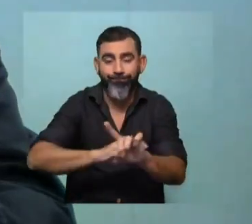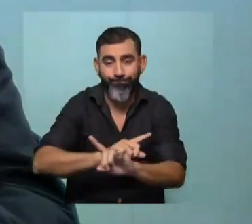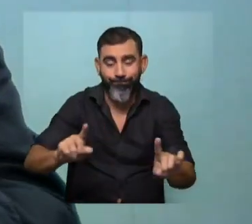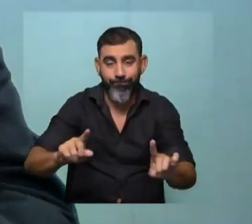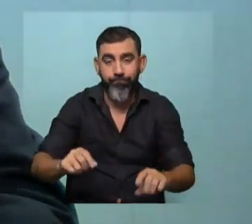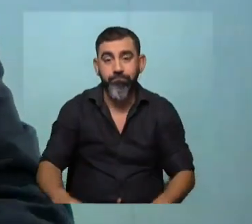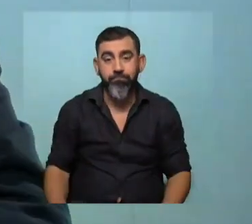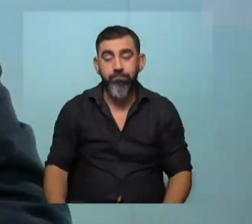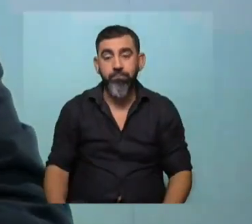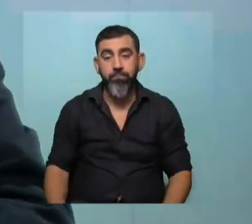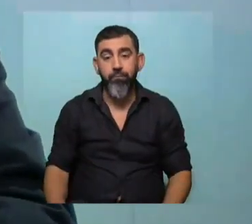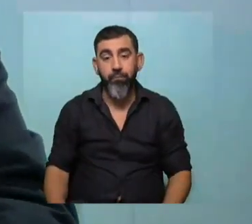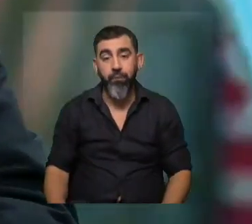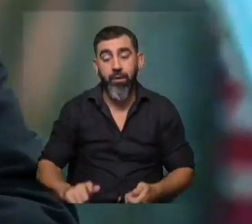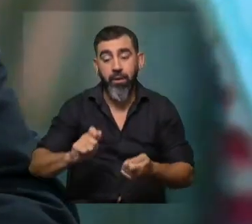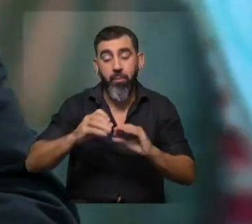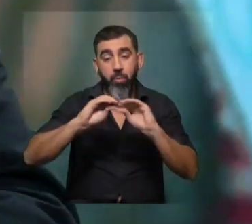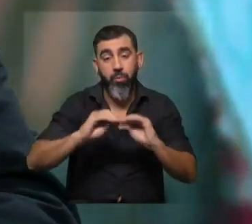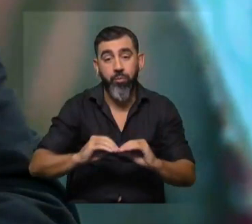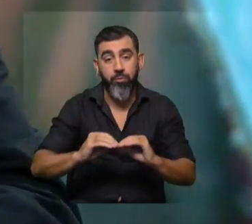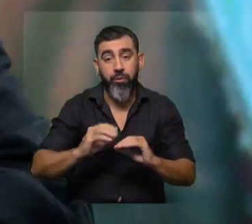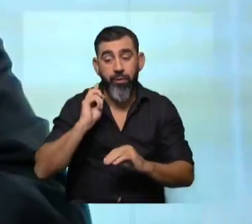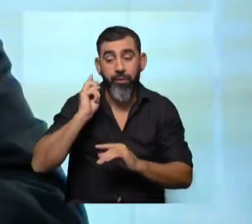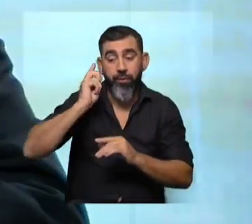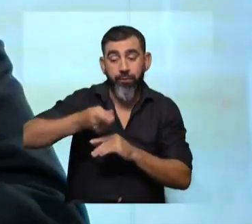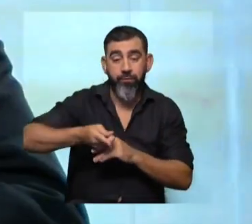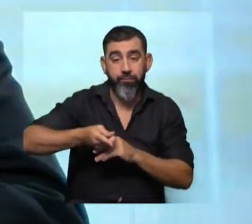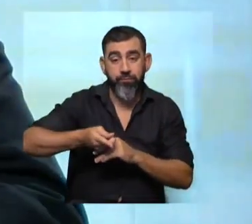Y ahora con este cambio presupuestal lo que decidimos es